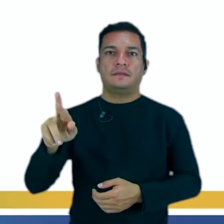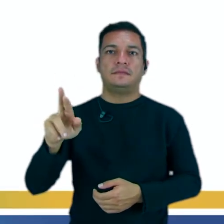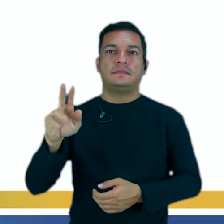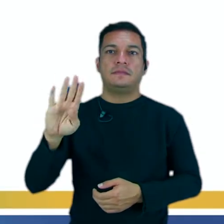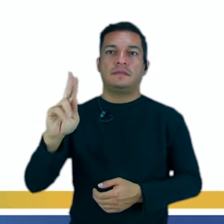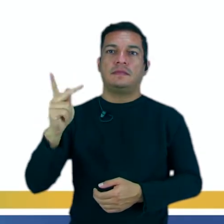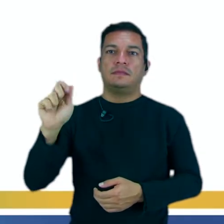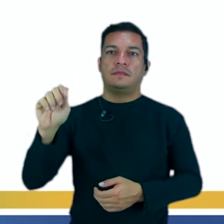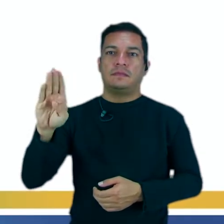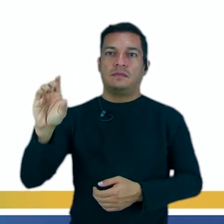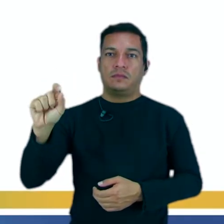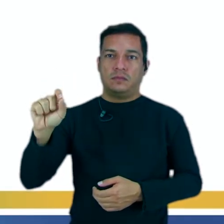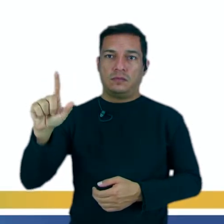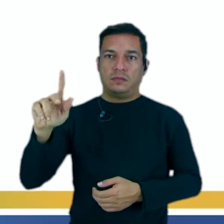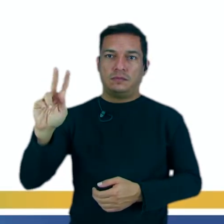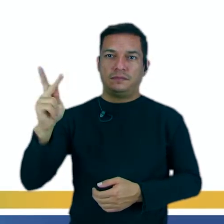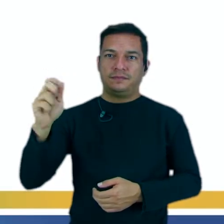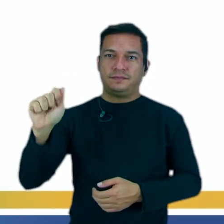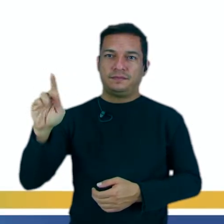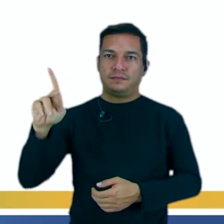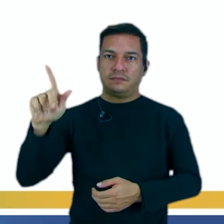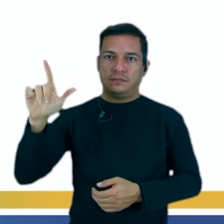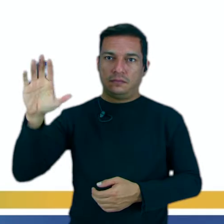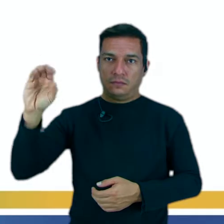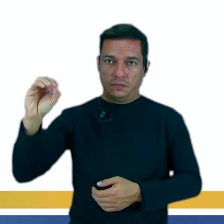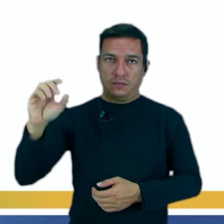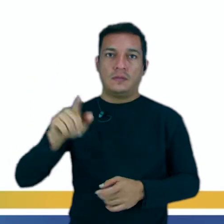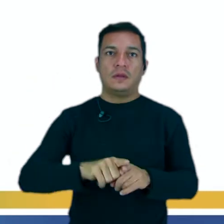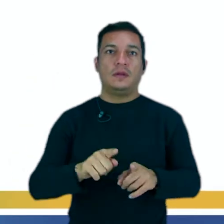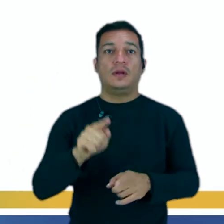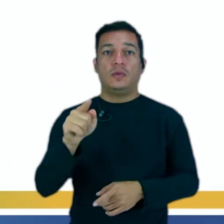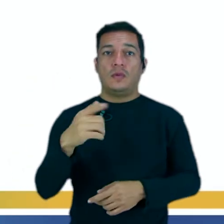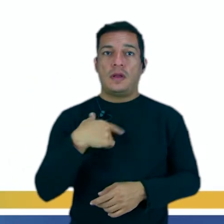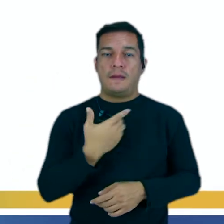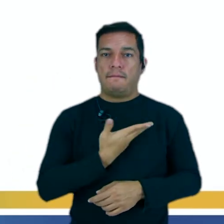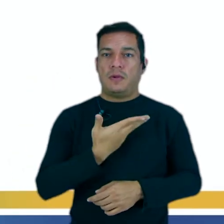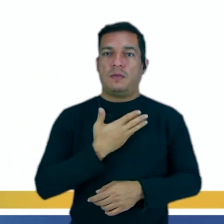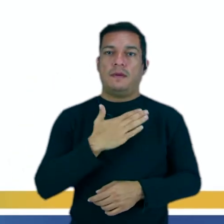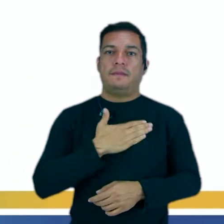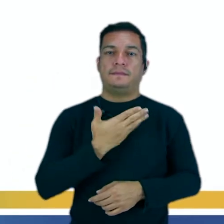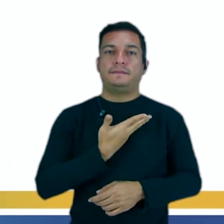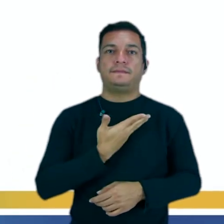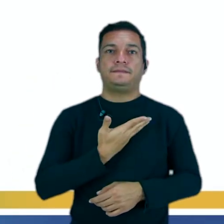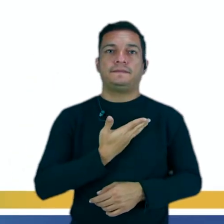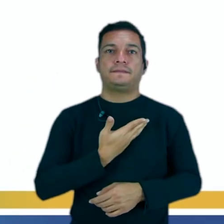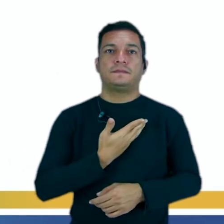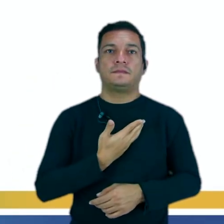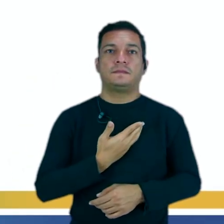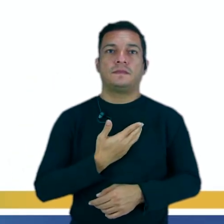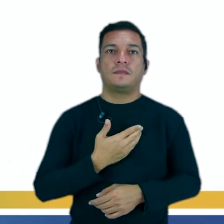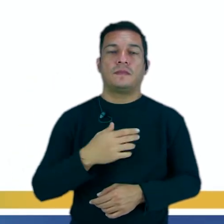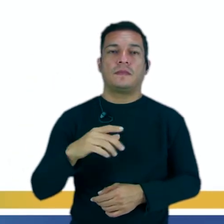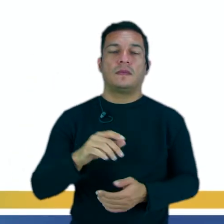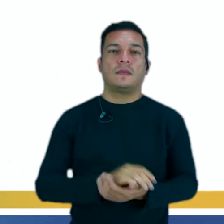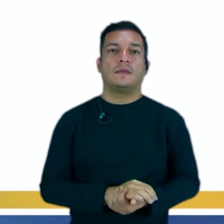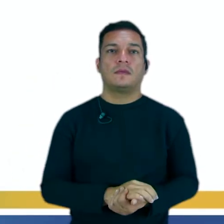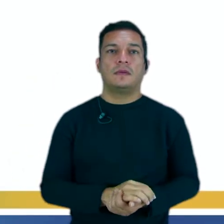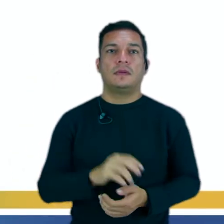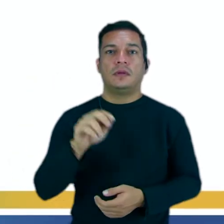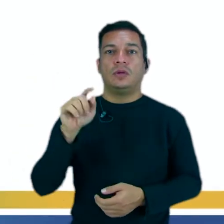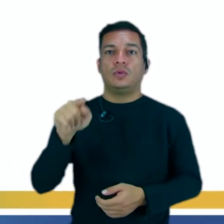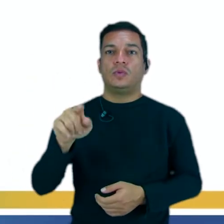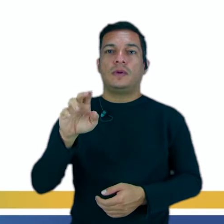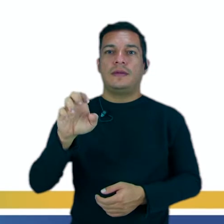indicativo. Tú eres mi amigo. ¿Sí? Ahí tengo el verbo ser. ¿Sí? Conjugado en segunda persona. Tú